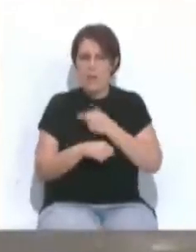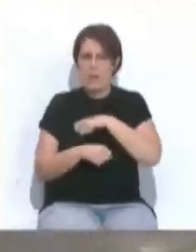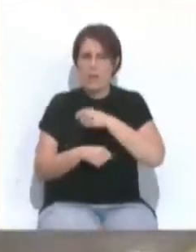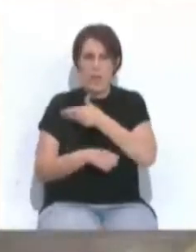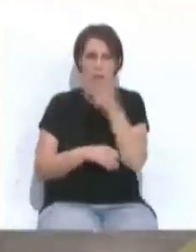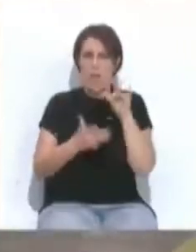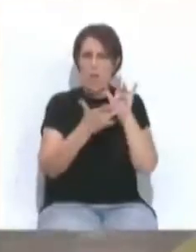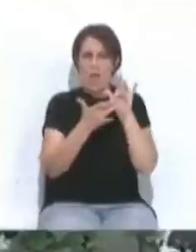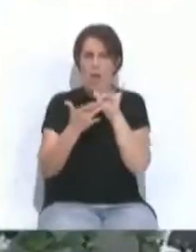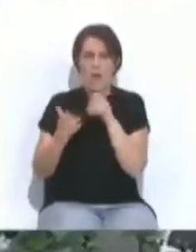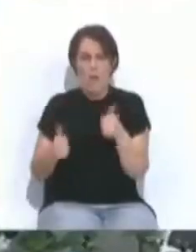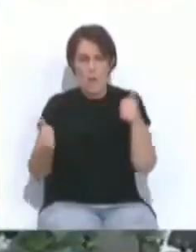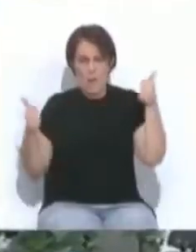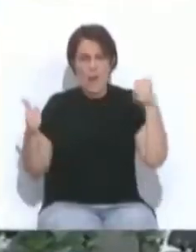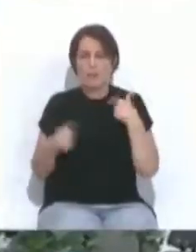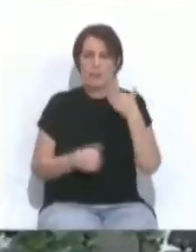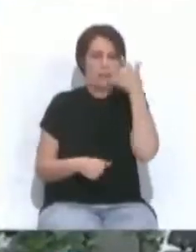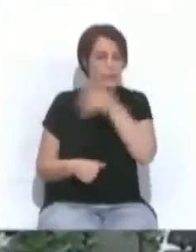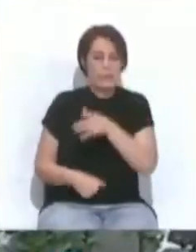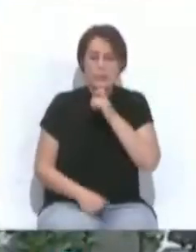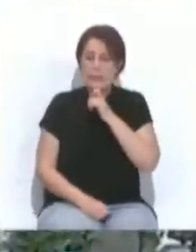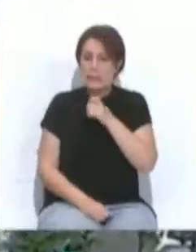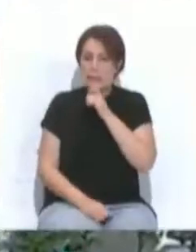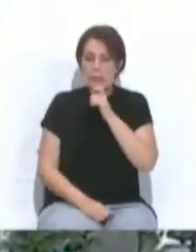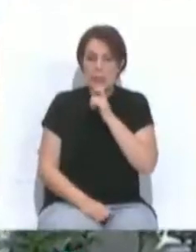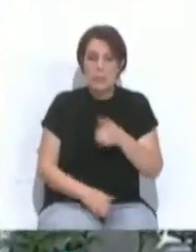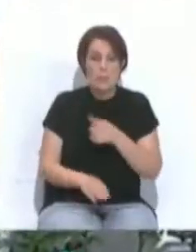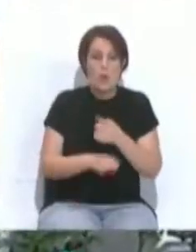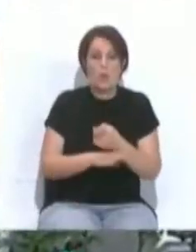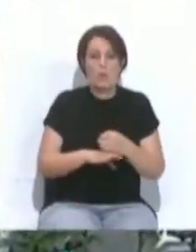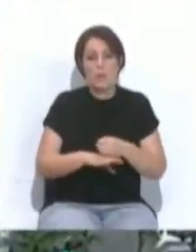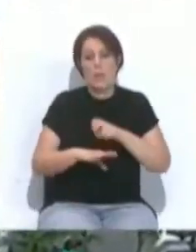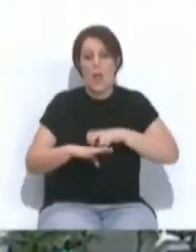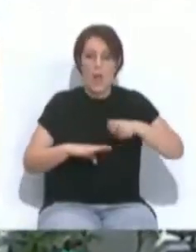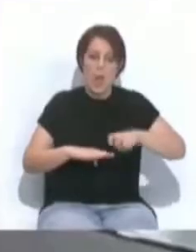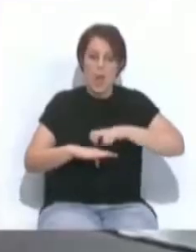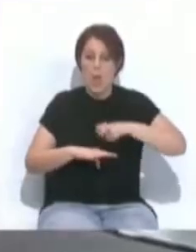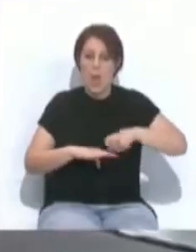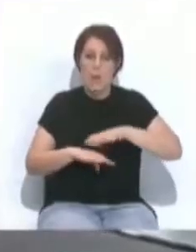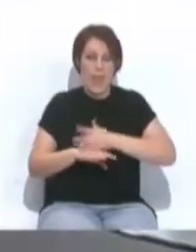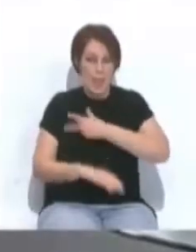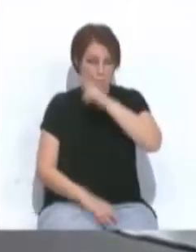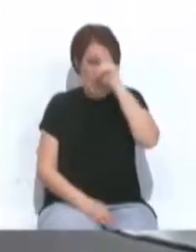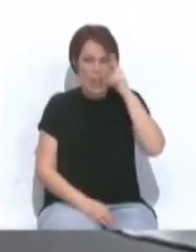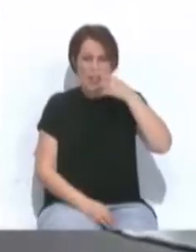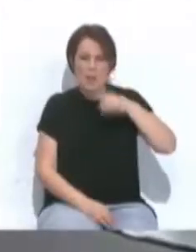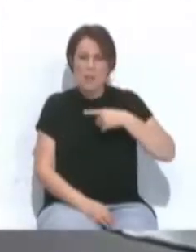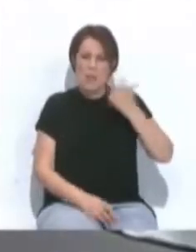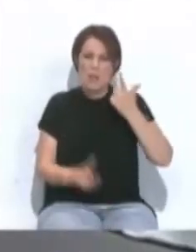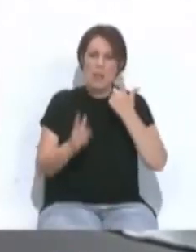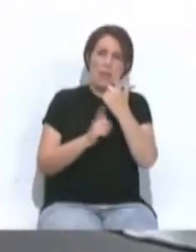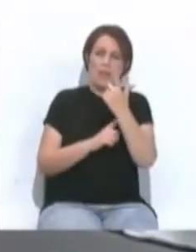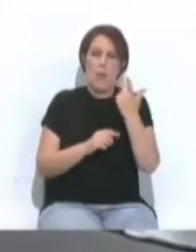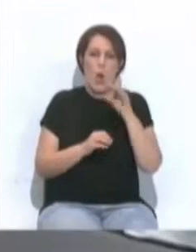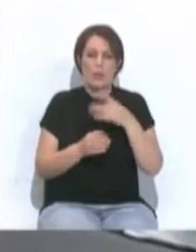resto del país. Ha denunciado las dificultades existentes que obligan a realizar transbordo con destino a Madrid y que dificulta el desplazamiento con